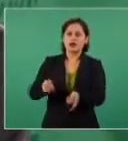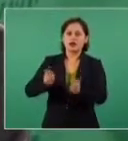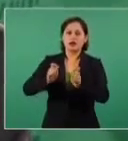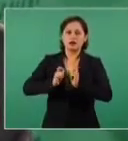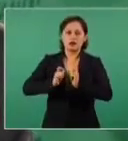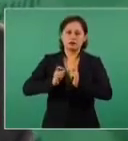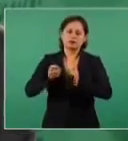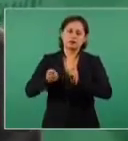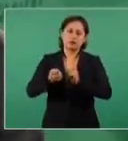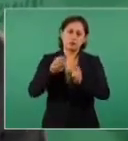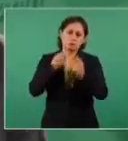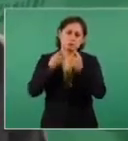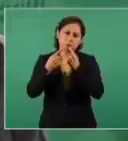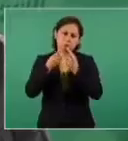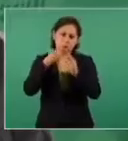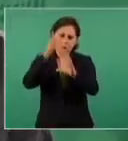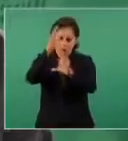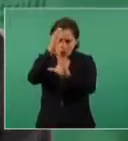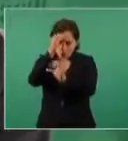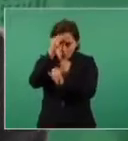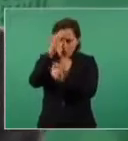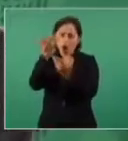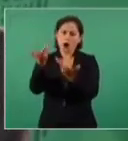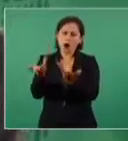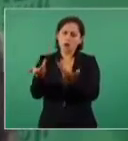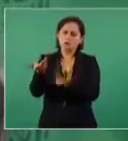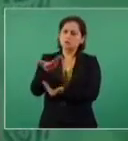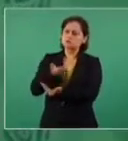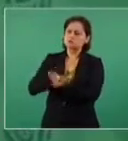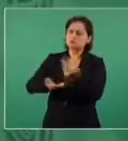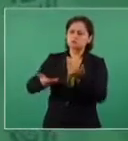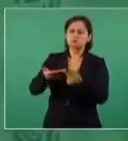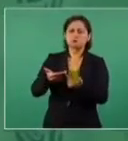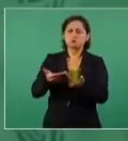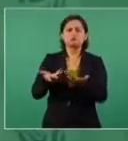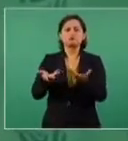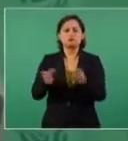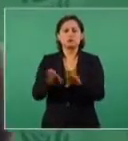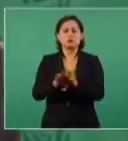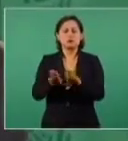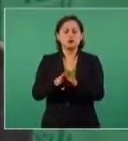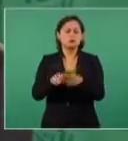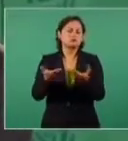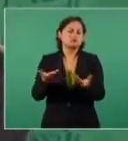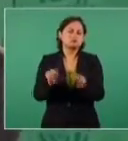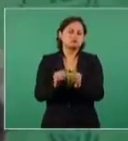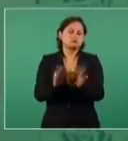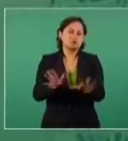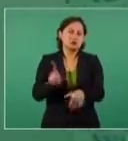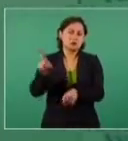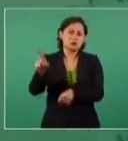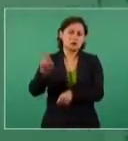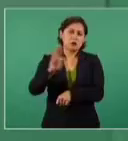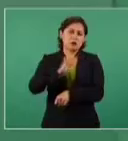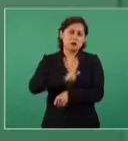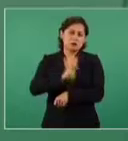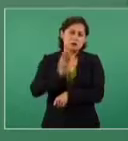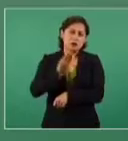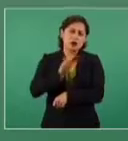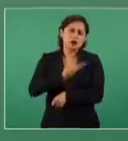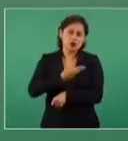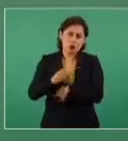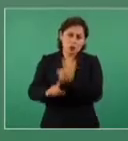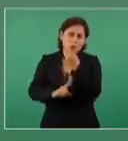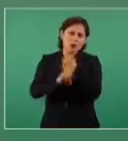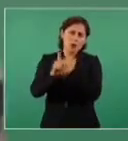con circunstancias externas, la decadencia de la monarquía española, la